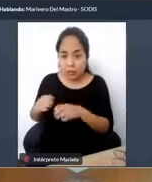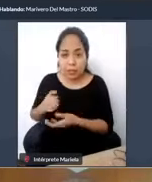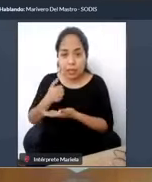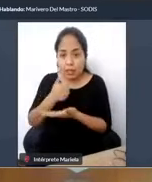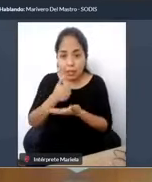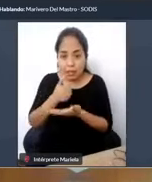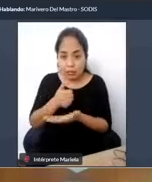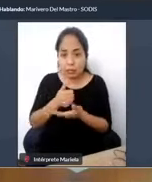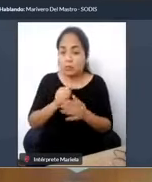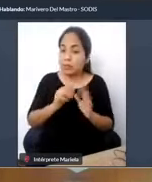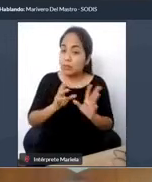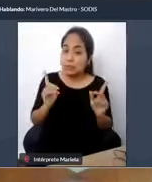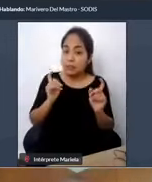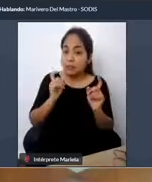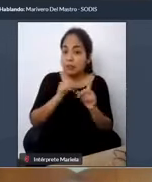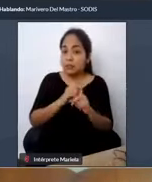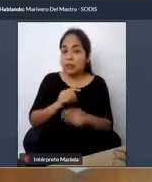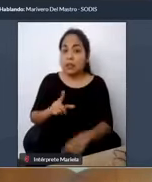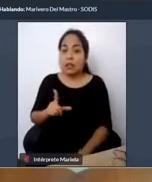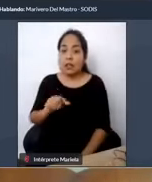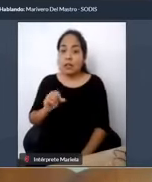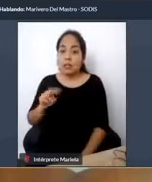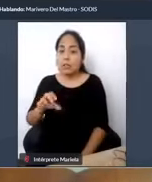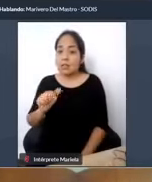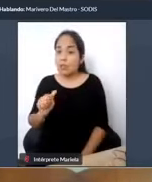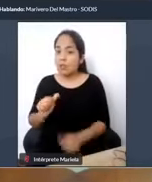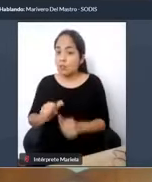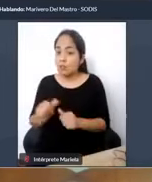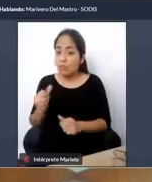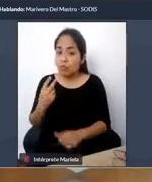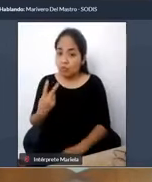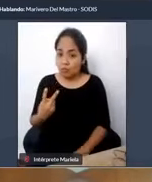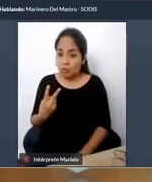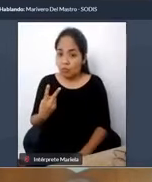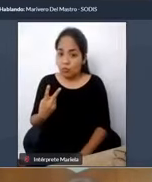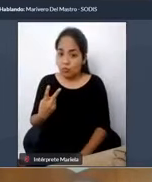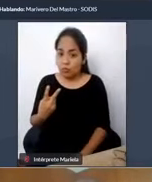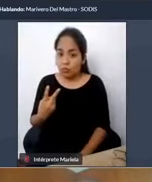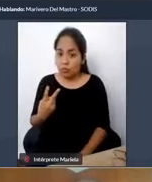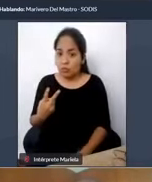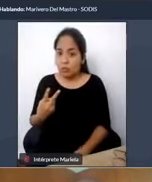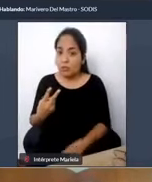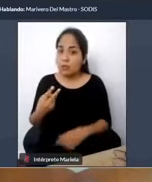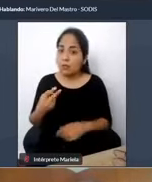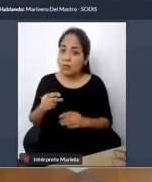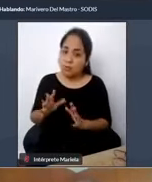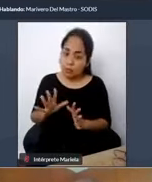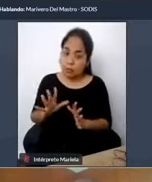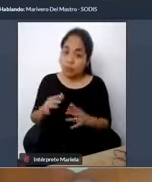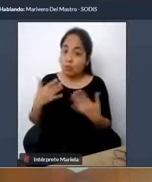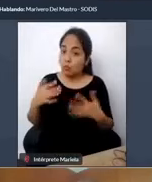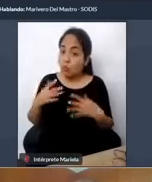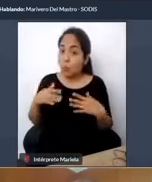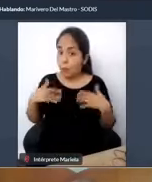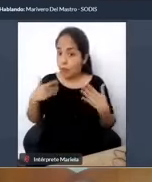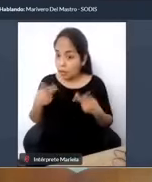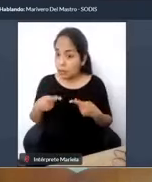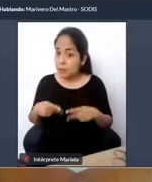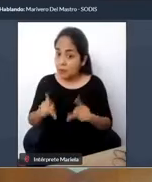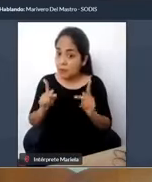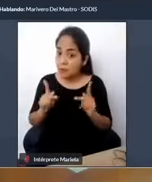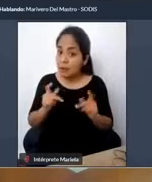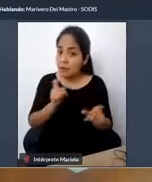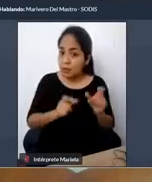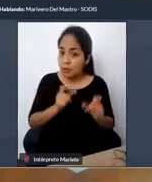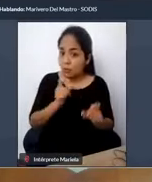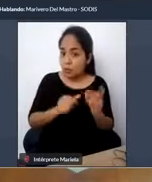corremos el riesgo de que está alineado desde el metro que iba a ser y que, por lo menos hasta ahora, sigue siendo una gran oportunidad para las personas con discapacidad por primera vez